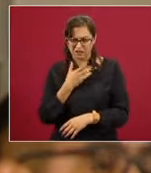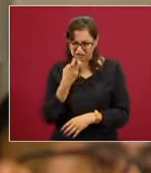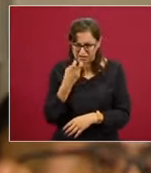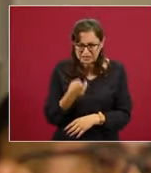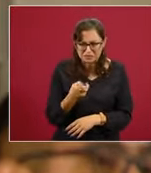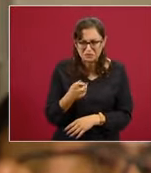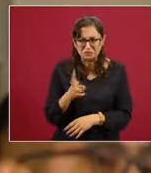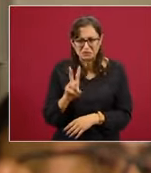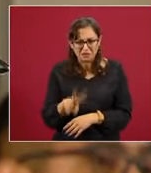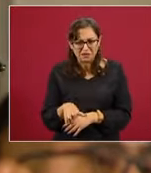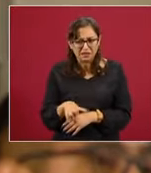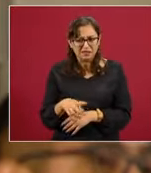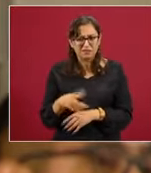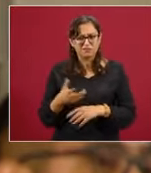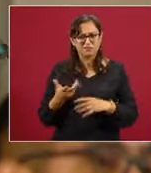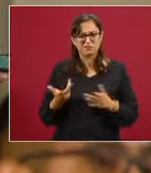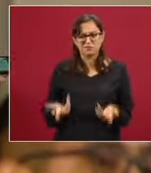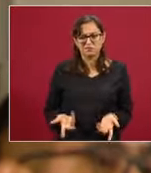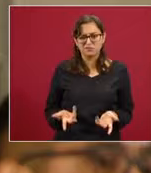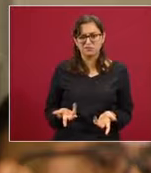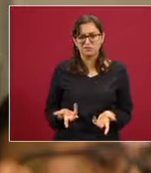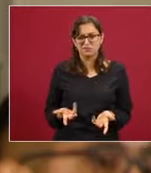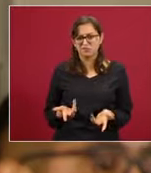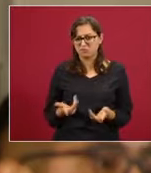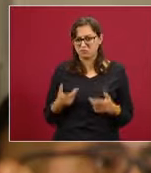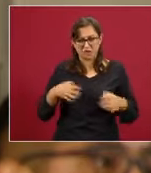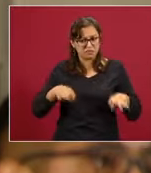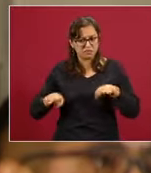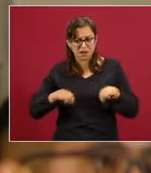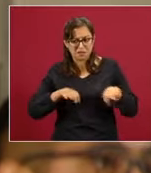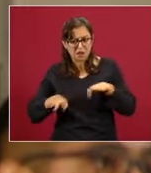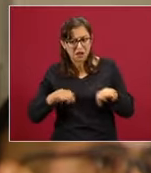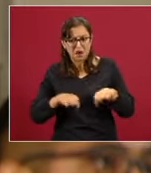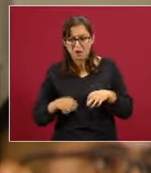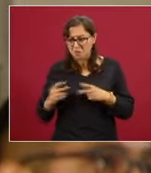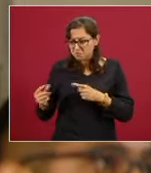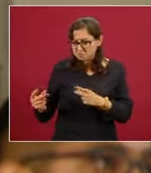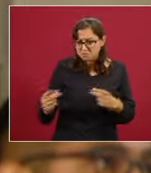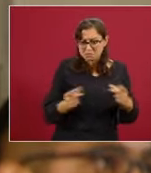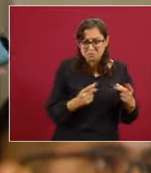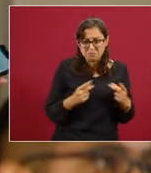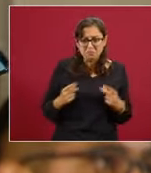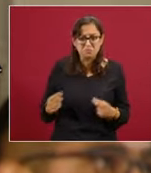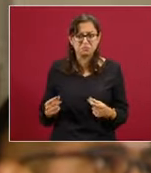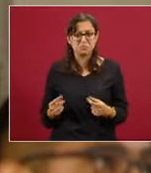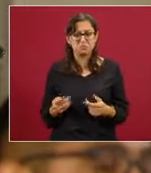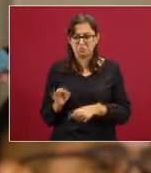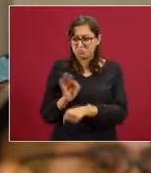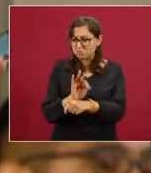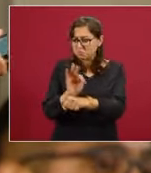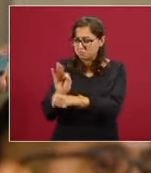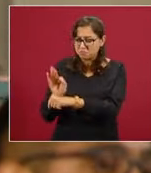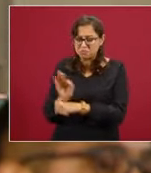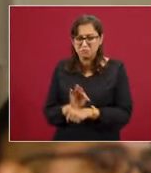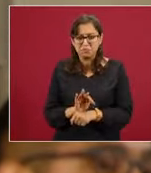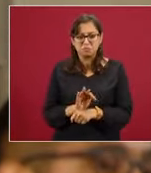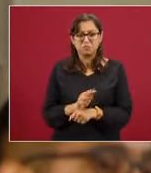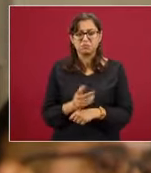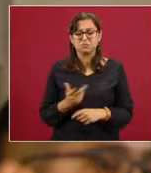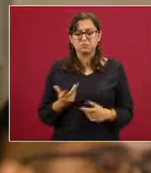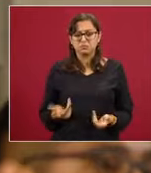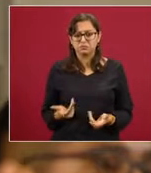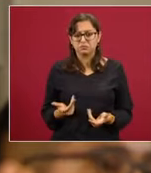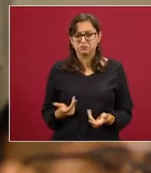en un lugar y ser de alguna manera activista, por mencionar de alguna manera y, bueno, refiriéndonos a la conclusión que sacan de